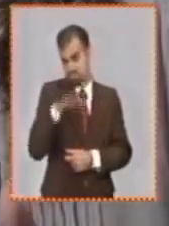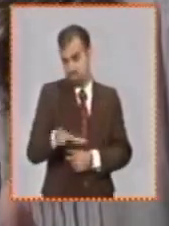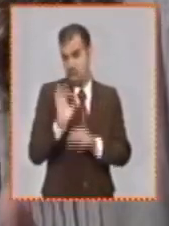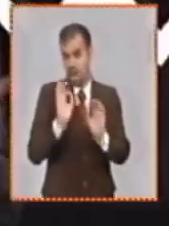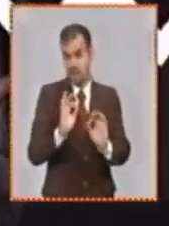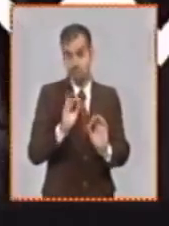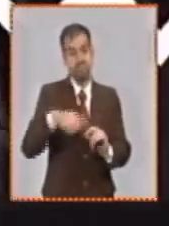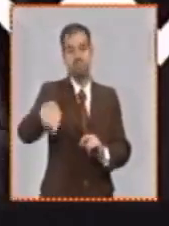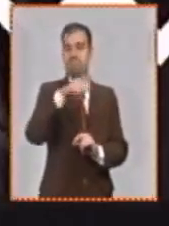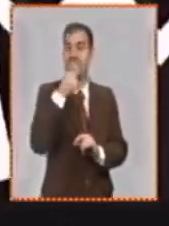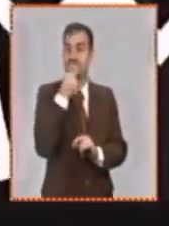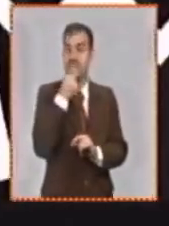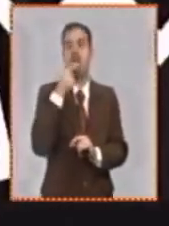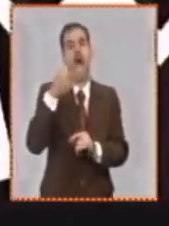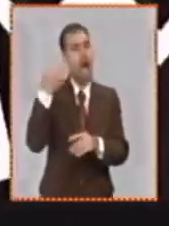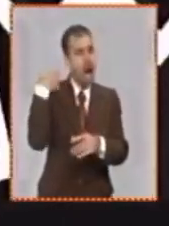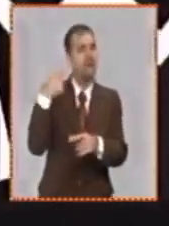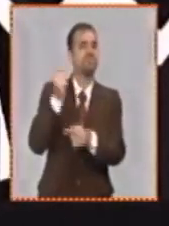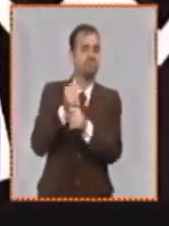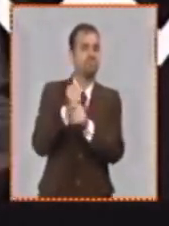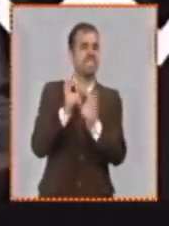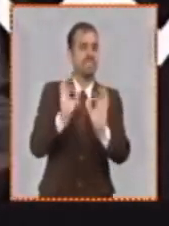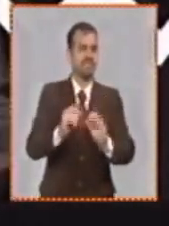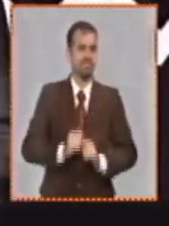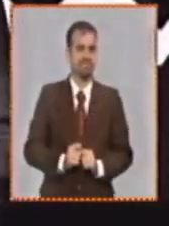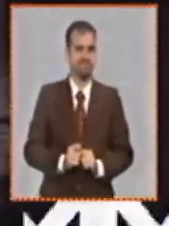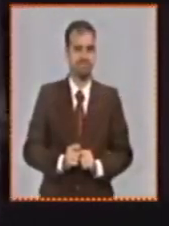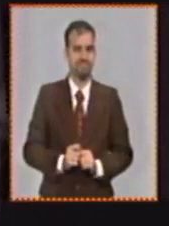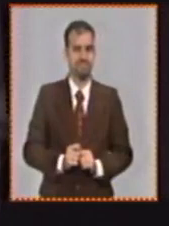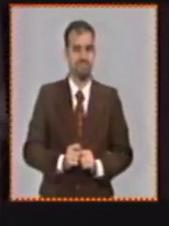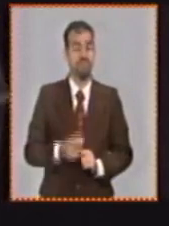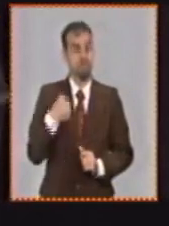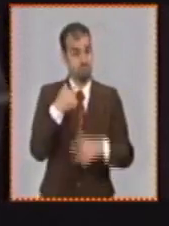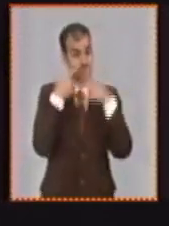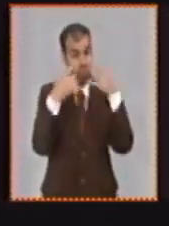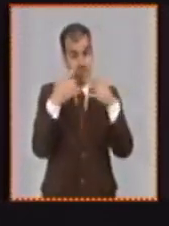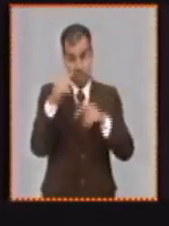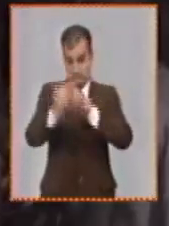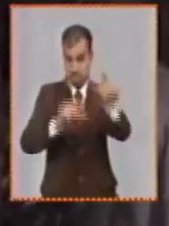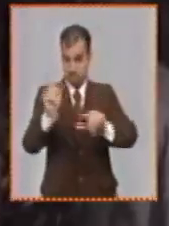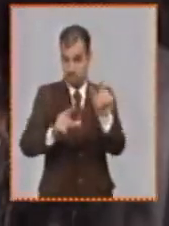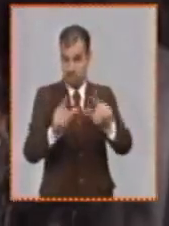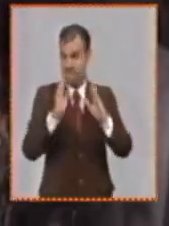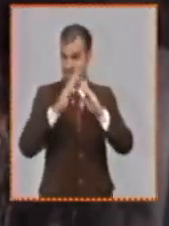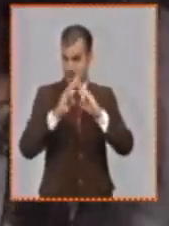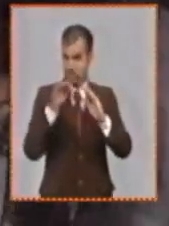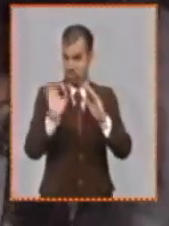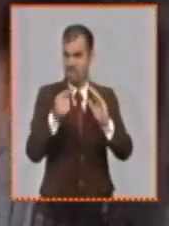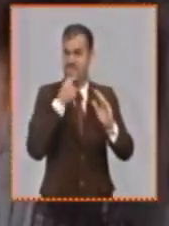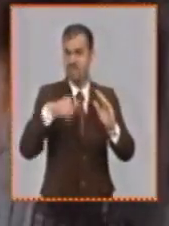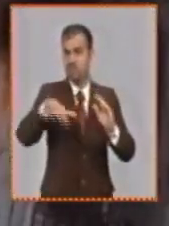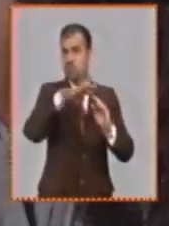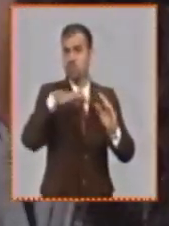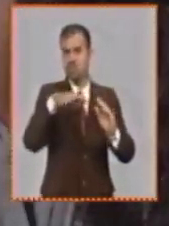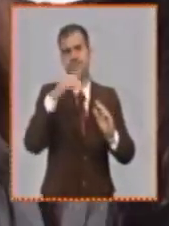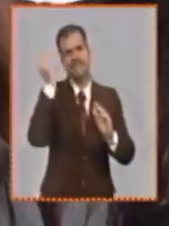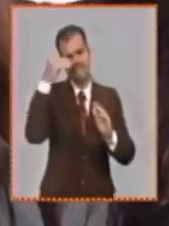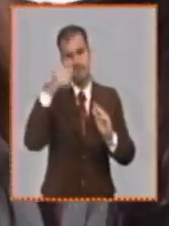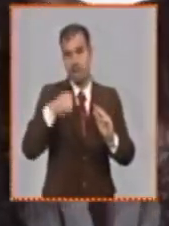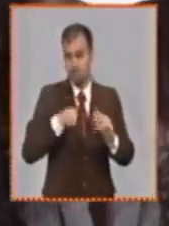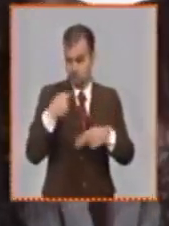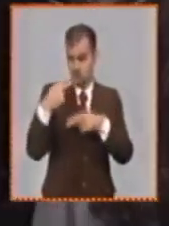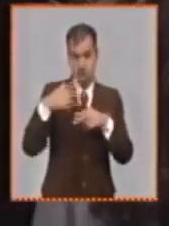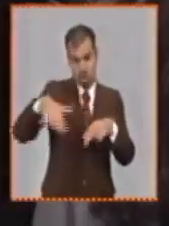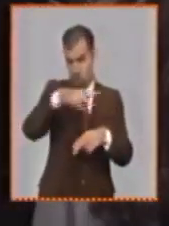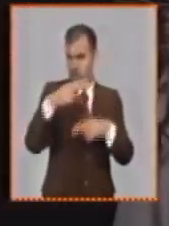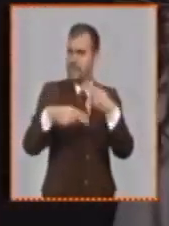estaban haciendo este país. Para mí era importante que los protagonistas de esa sociedad supieran que todo lo que hicieron